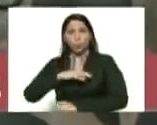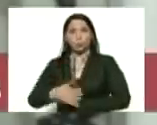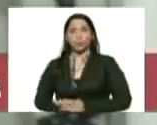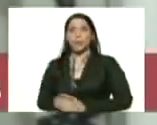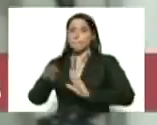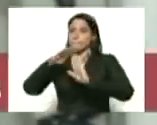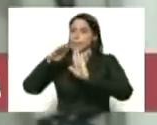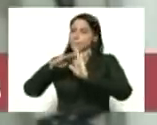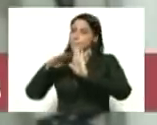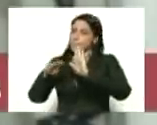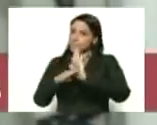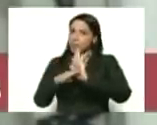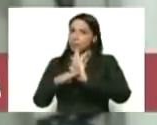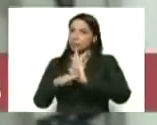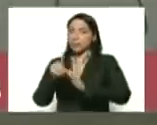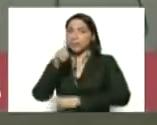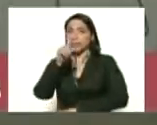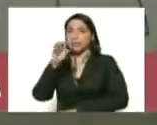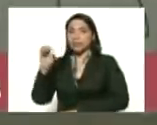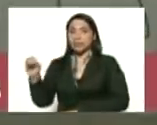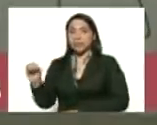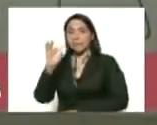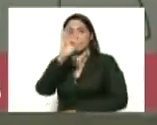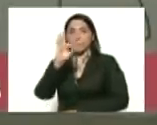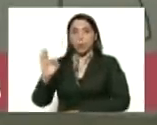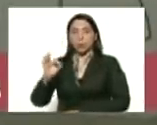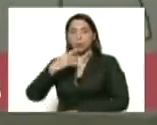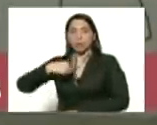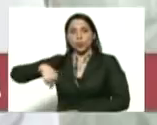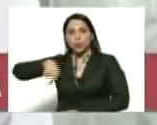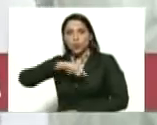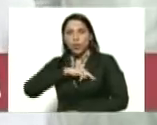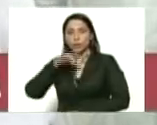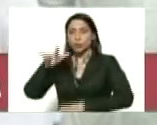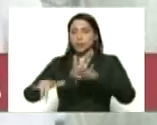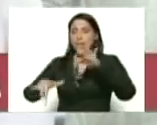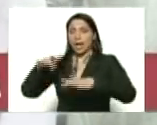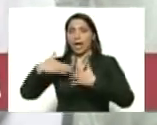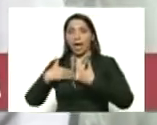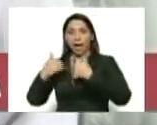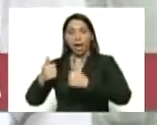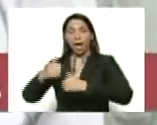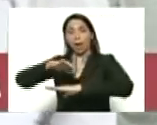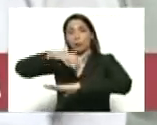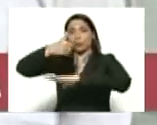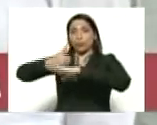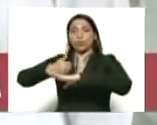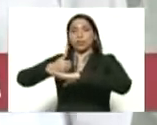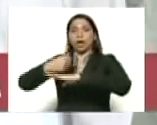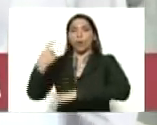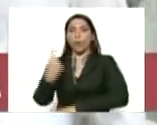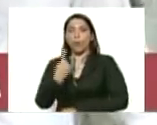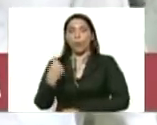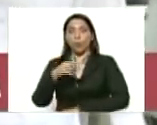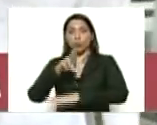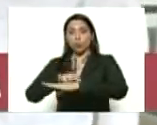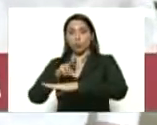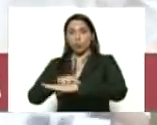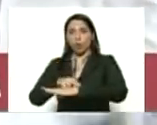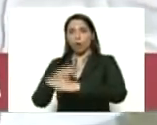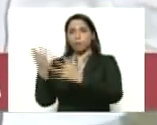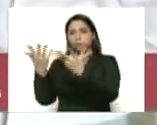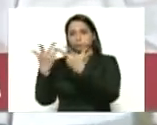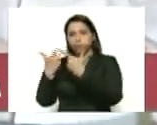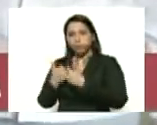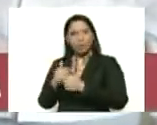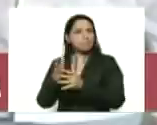cumpliéndola al 100% nuestro secretario de salud autoridad única el doctor Cabrera pues nos va a decir